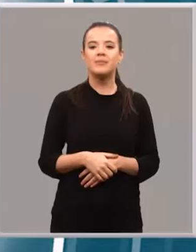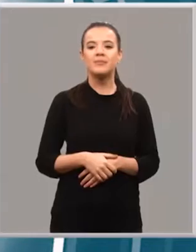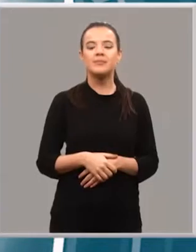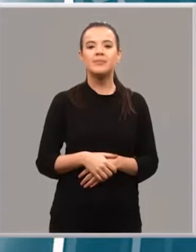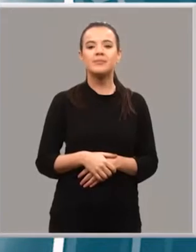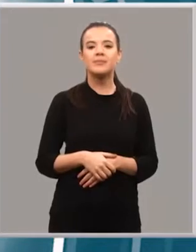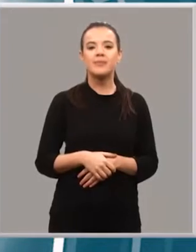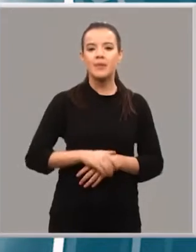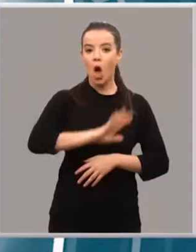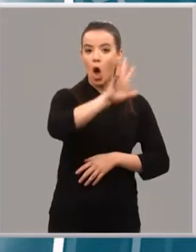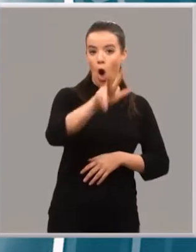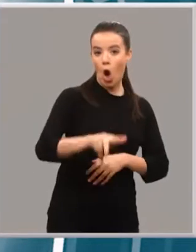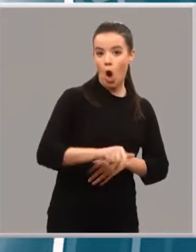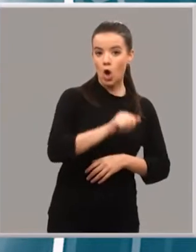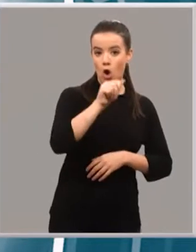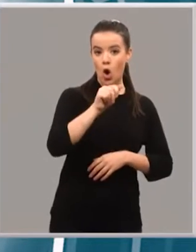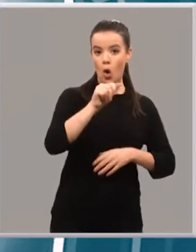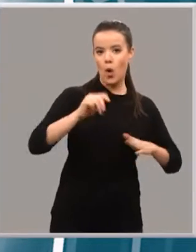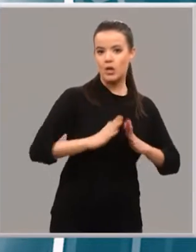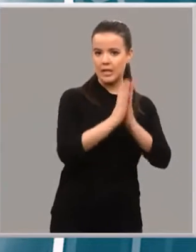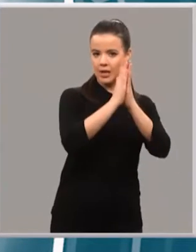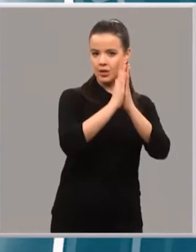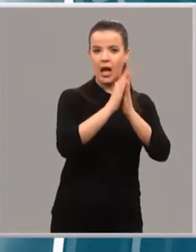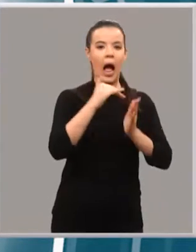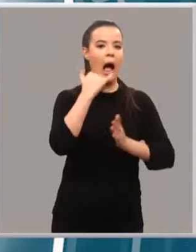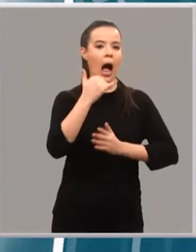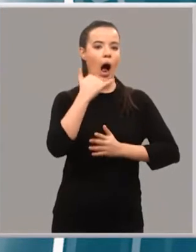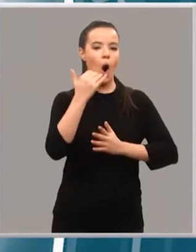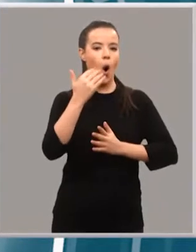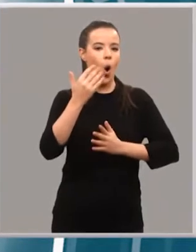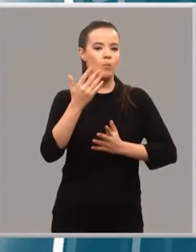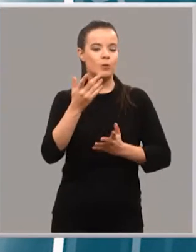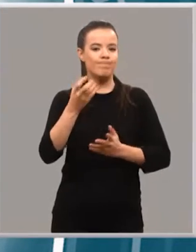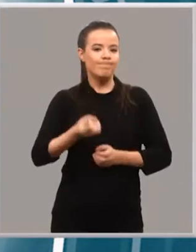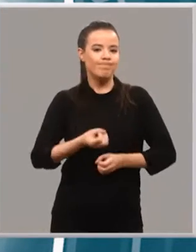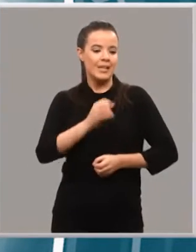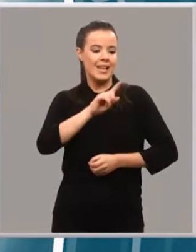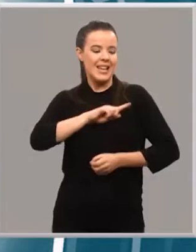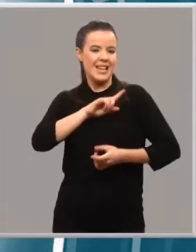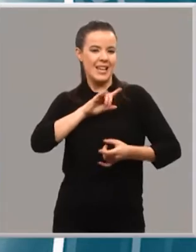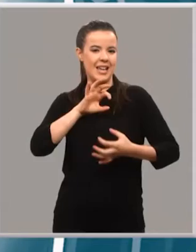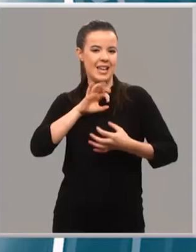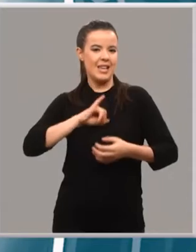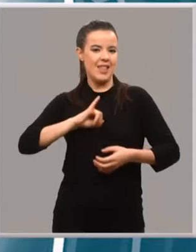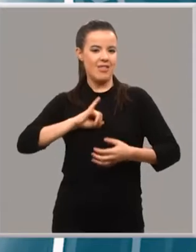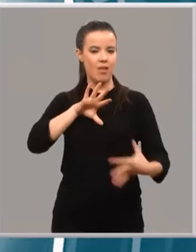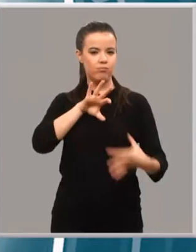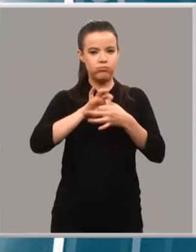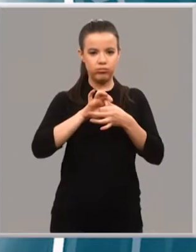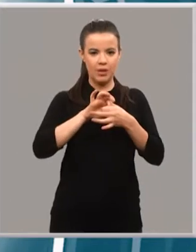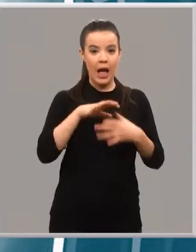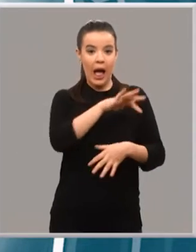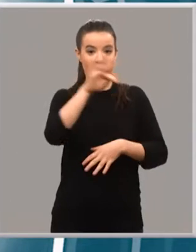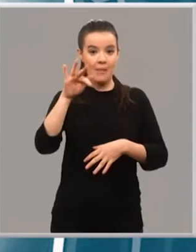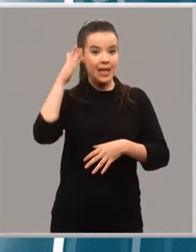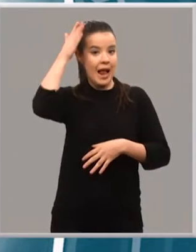El robo de los santos es también seña de identidad para todos los arnedanos, pero no solo para ellos, su vinculación con la localidad navarra de